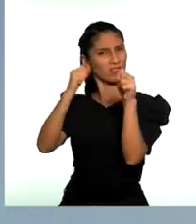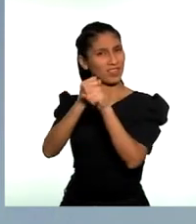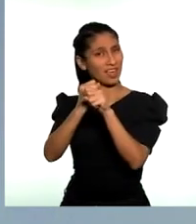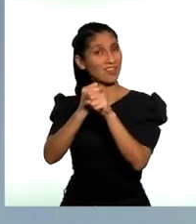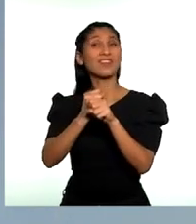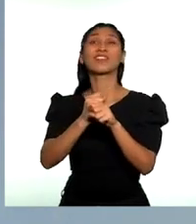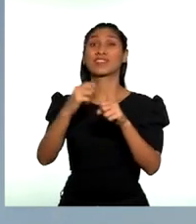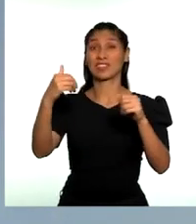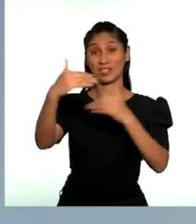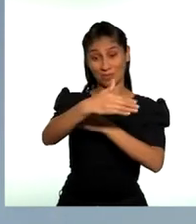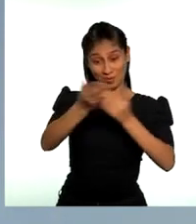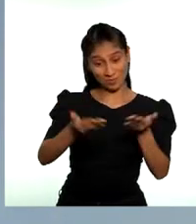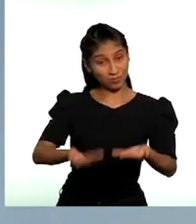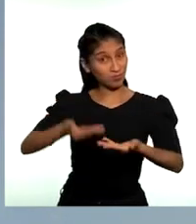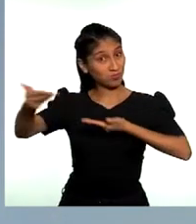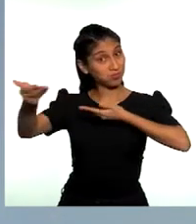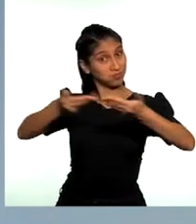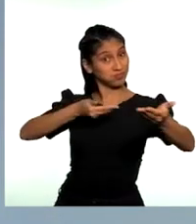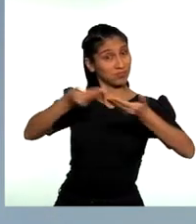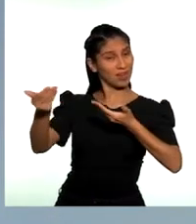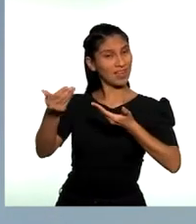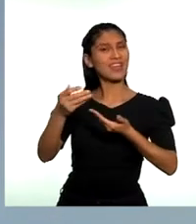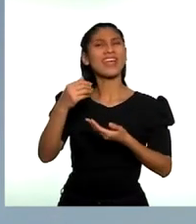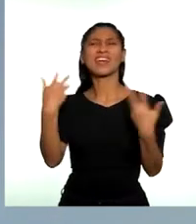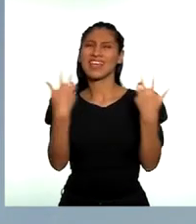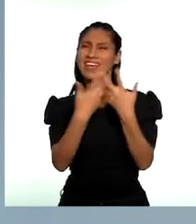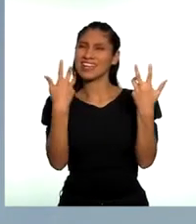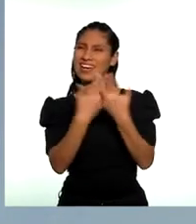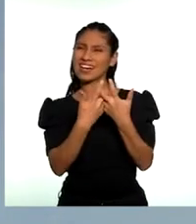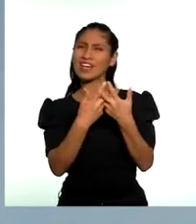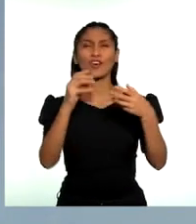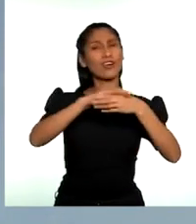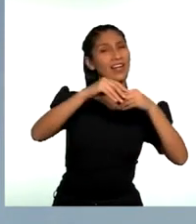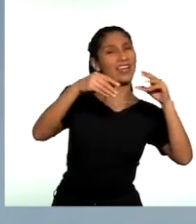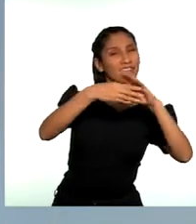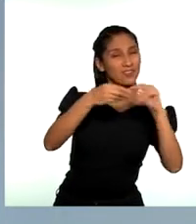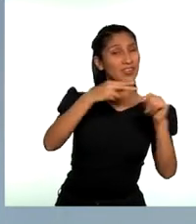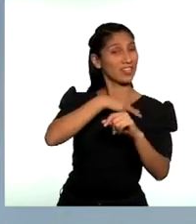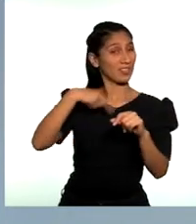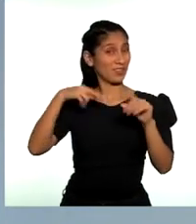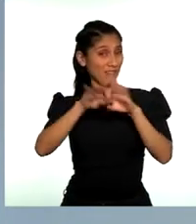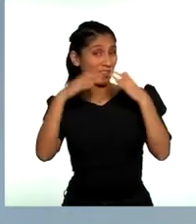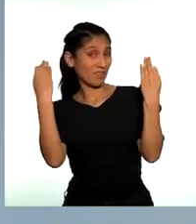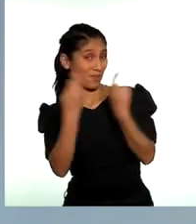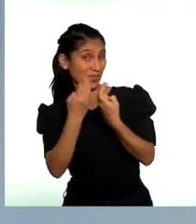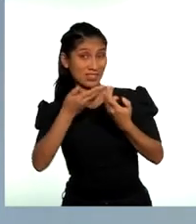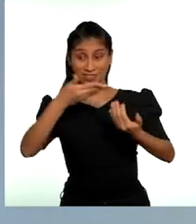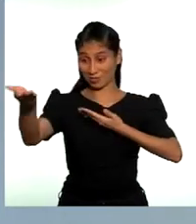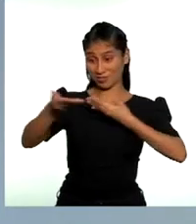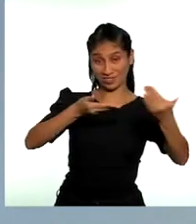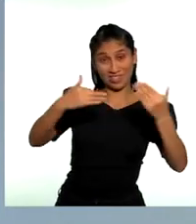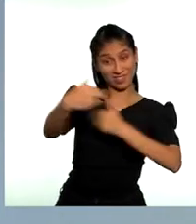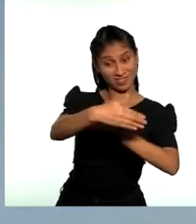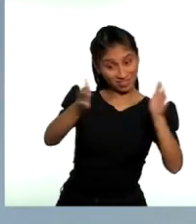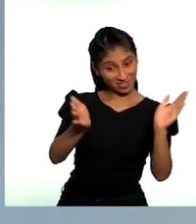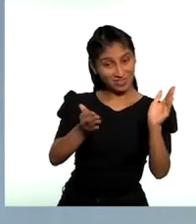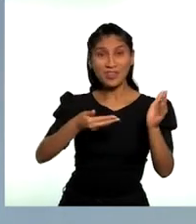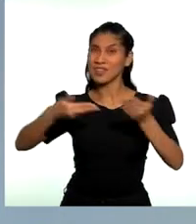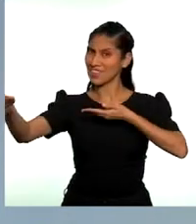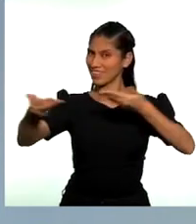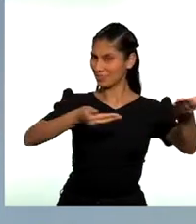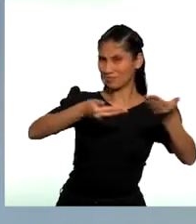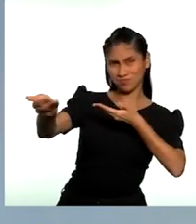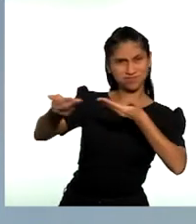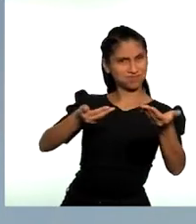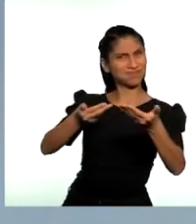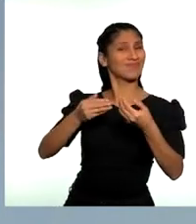representen la identidad o la historia de nuestras familias. Es un intercambio constante. Los paquetes van rotando de casa